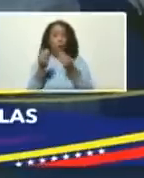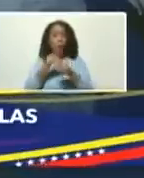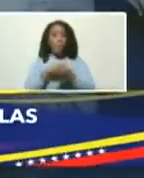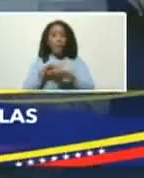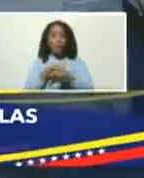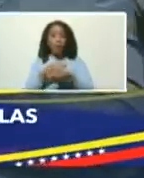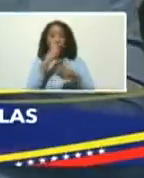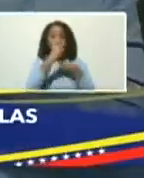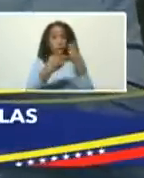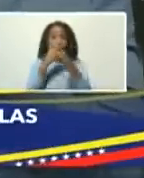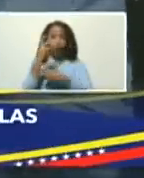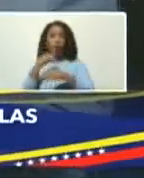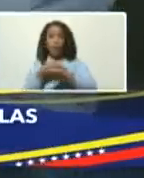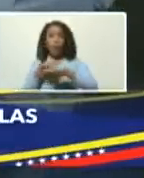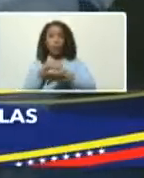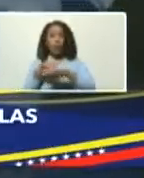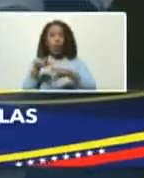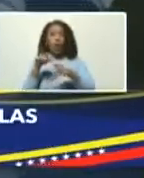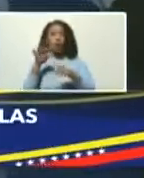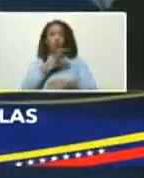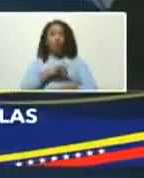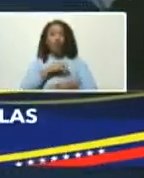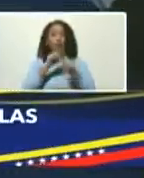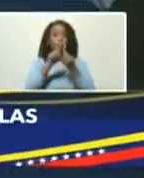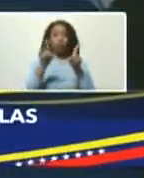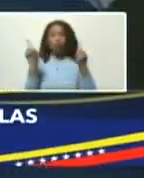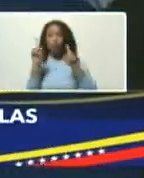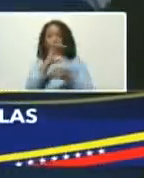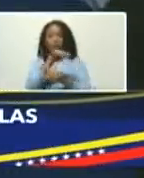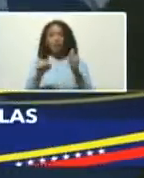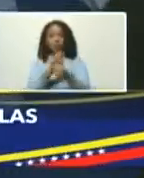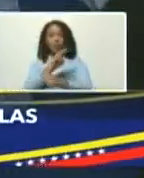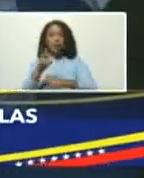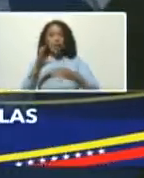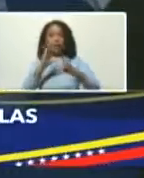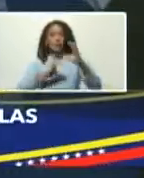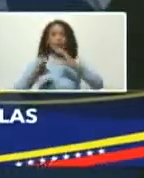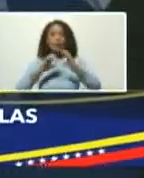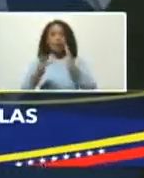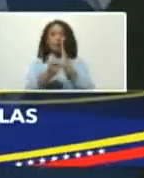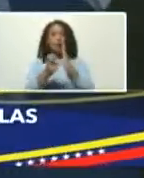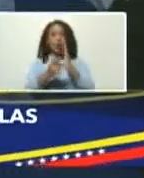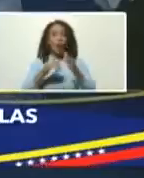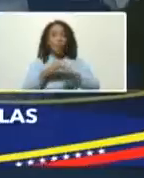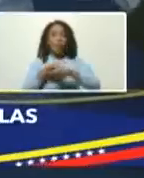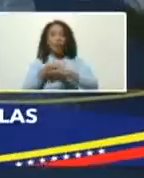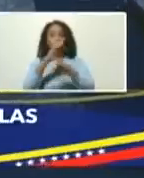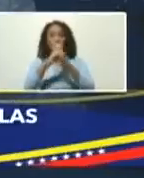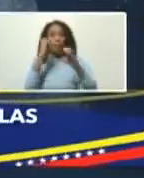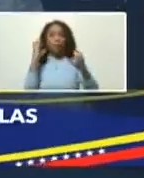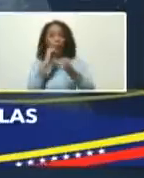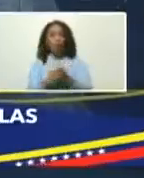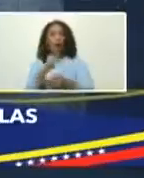ministro de turismo el ministro de ecosocialismo la vicepresidencia de ciencia y tecnología el ministro de transporte aquí se hizo un análisis